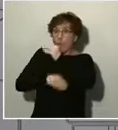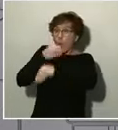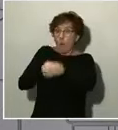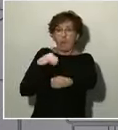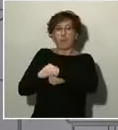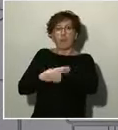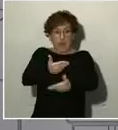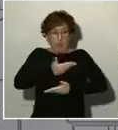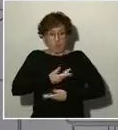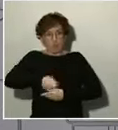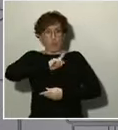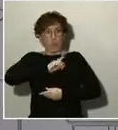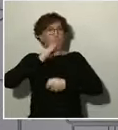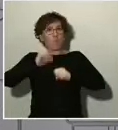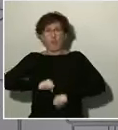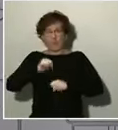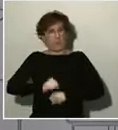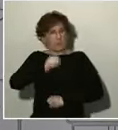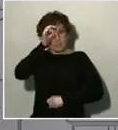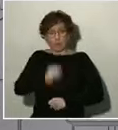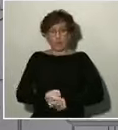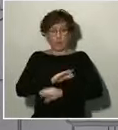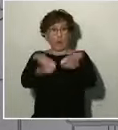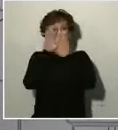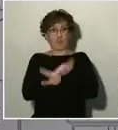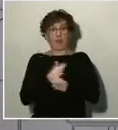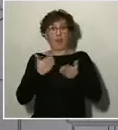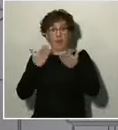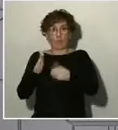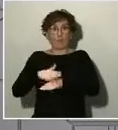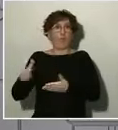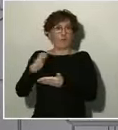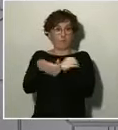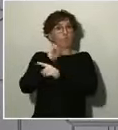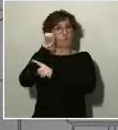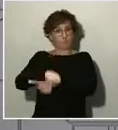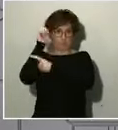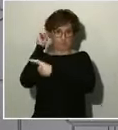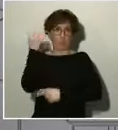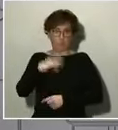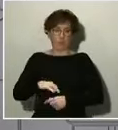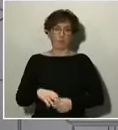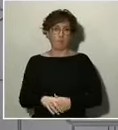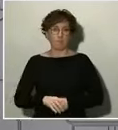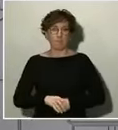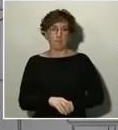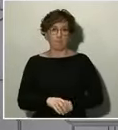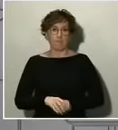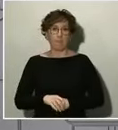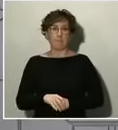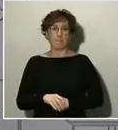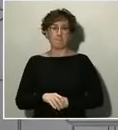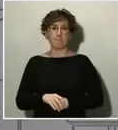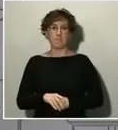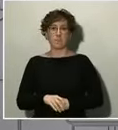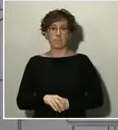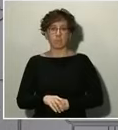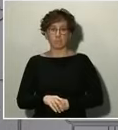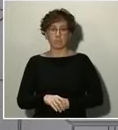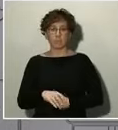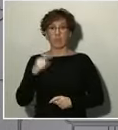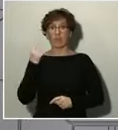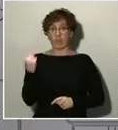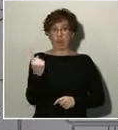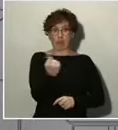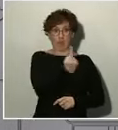muchísimo, a que entre todos ganemos la batalla al virus. Cada cual en la sociedad, en la comunidad